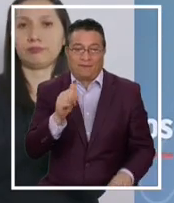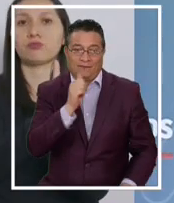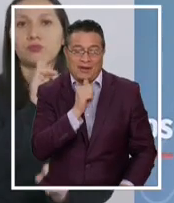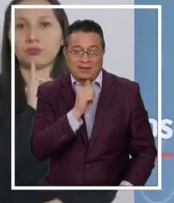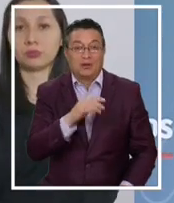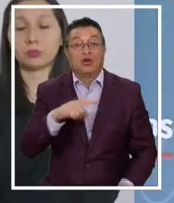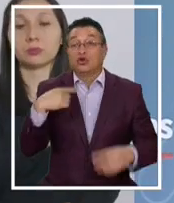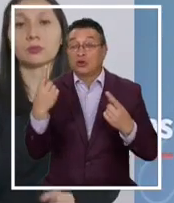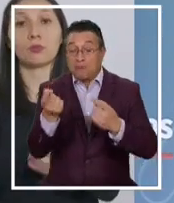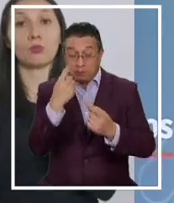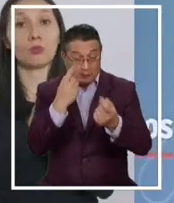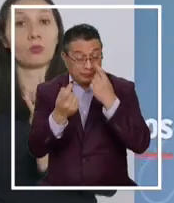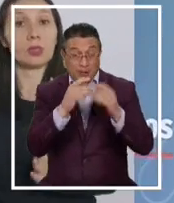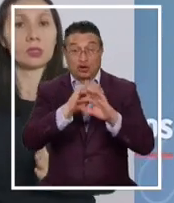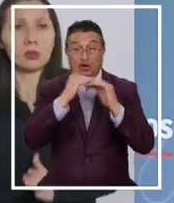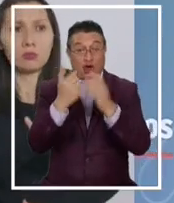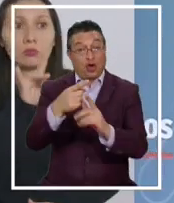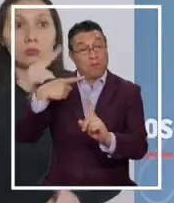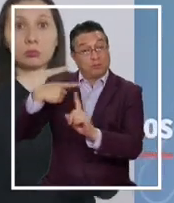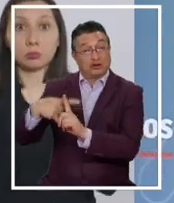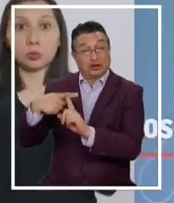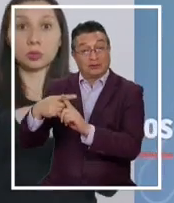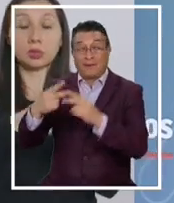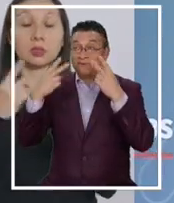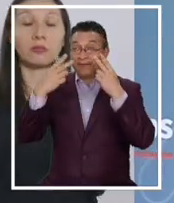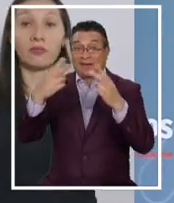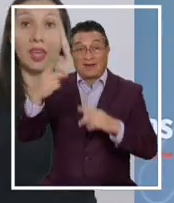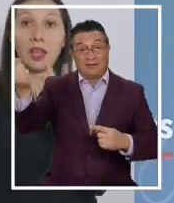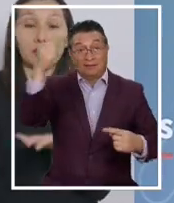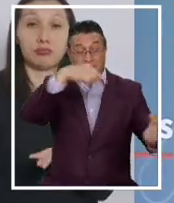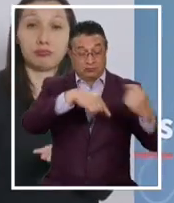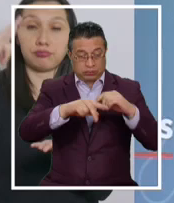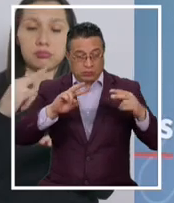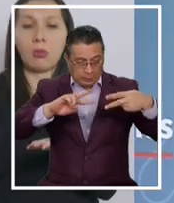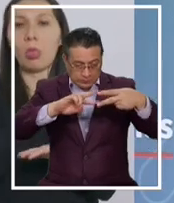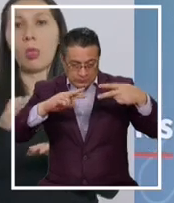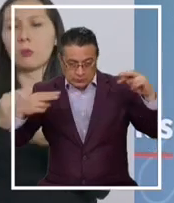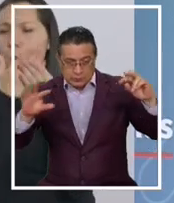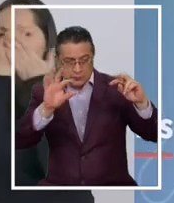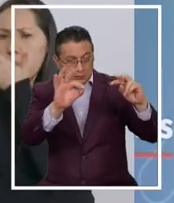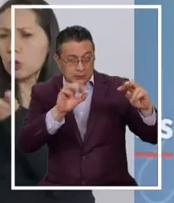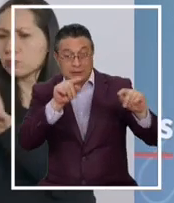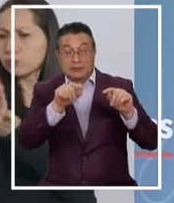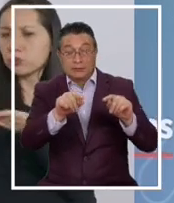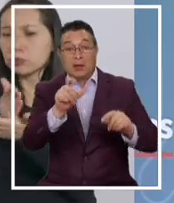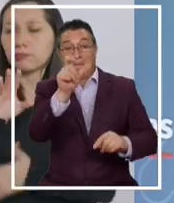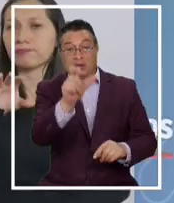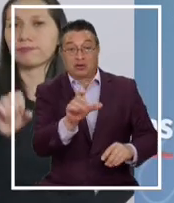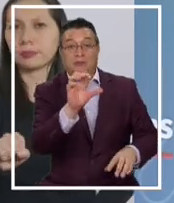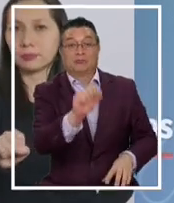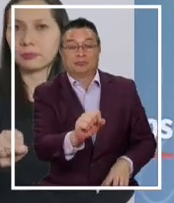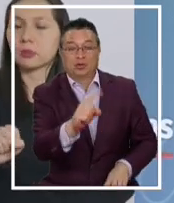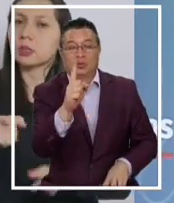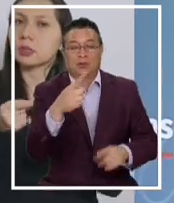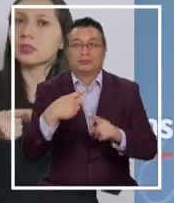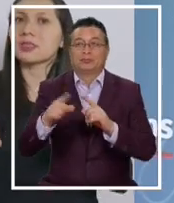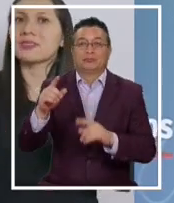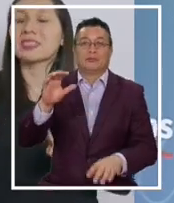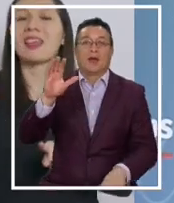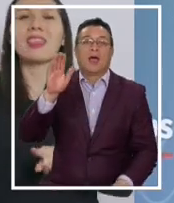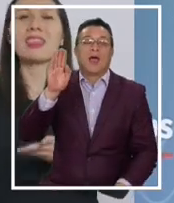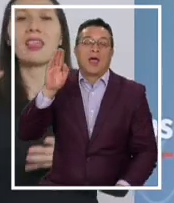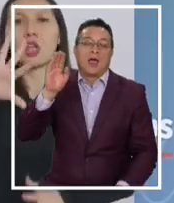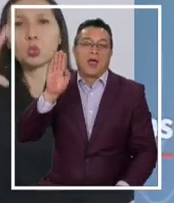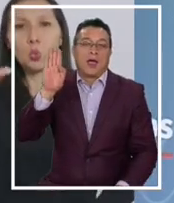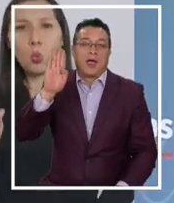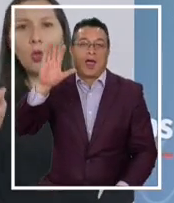todas las PCR en nuestro país que salen positivas de los viajeros son secuenciadas, secuenciadas, y esta persona se detectó una variante sudafricana.